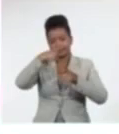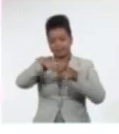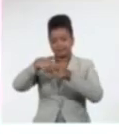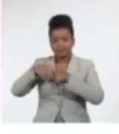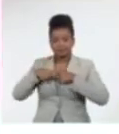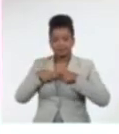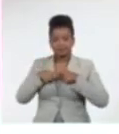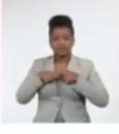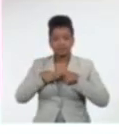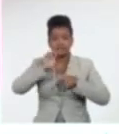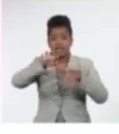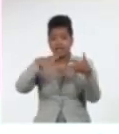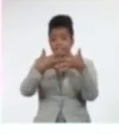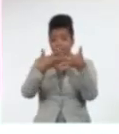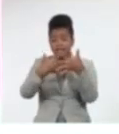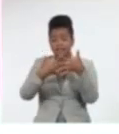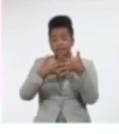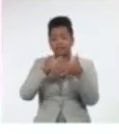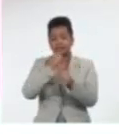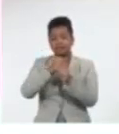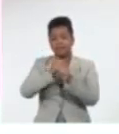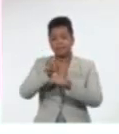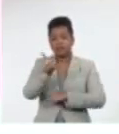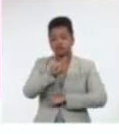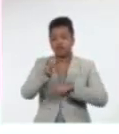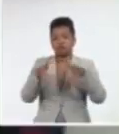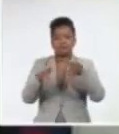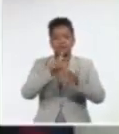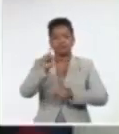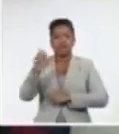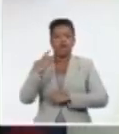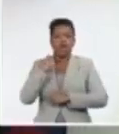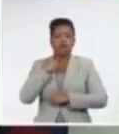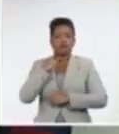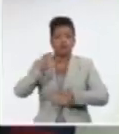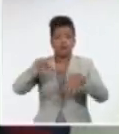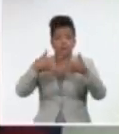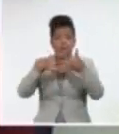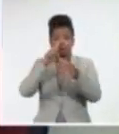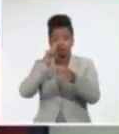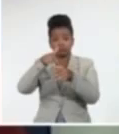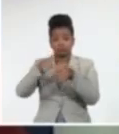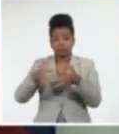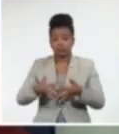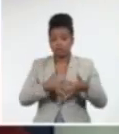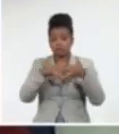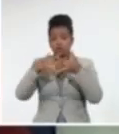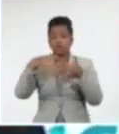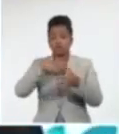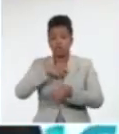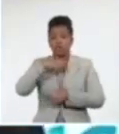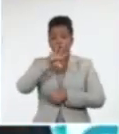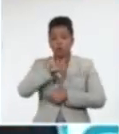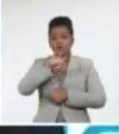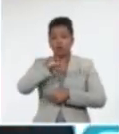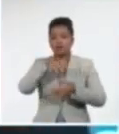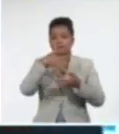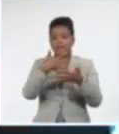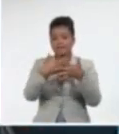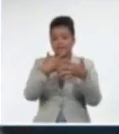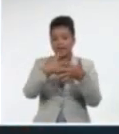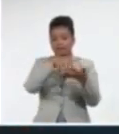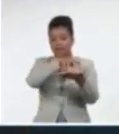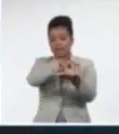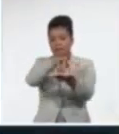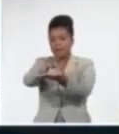presencia en Venezuela durante casi 100 años. La petrolera estadounidense integra cuatro empresas mixtas con la estatal